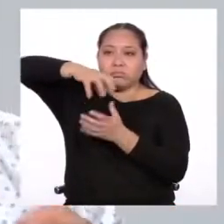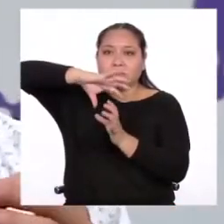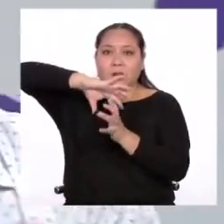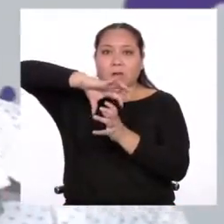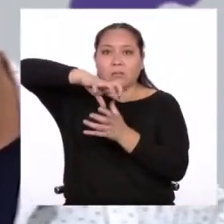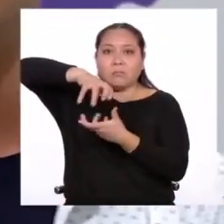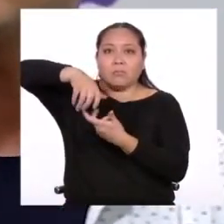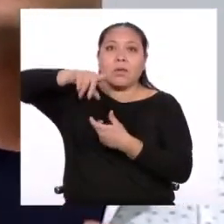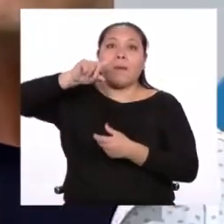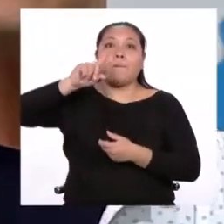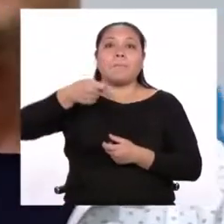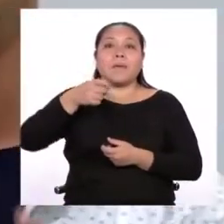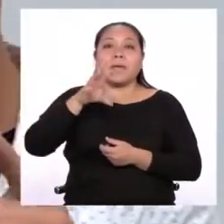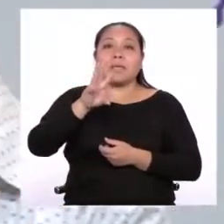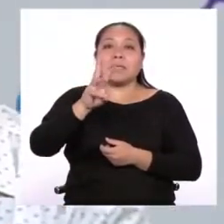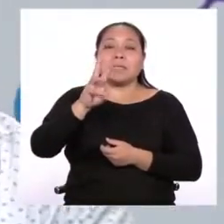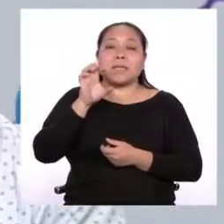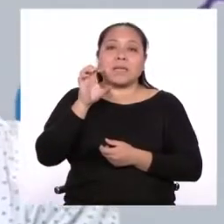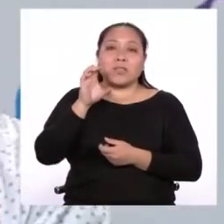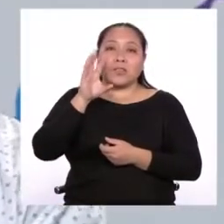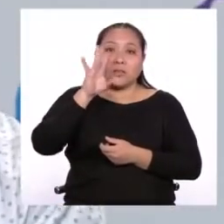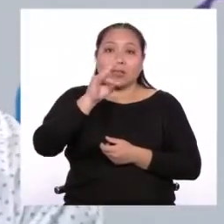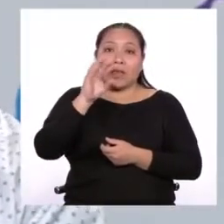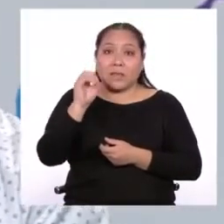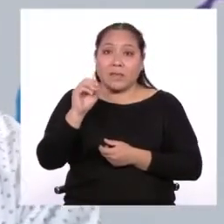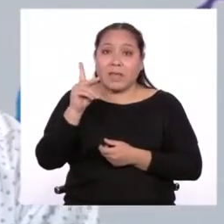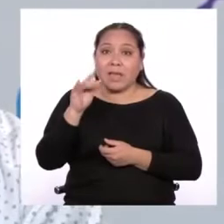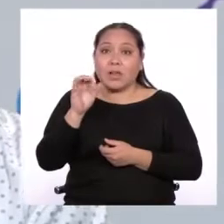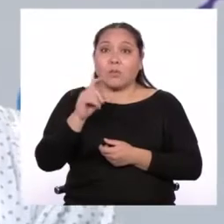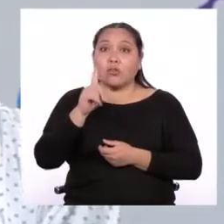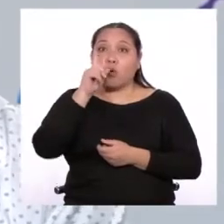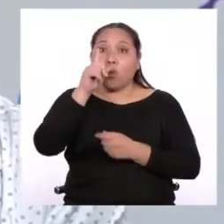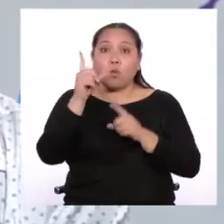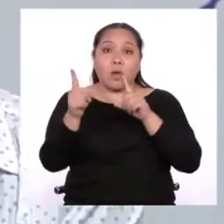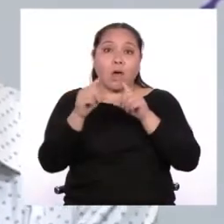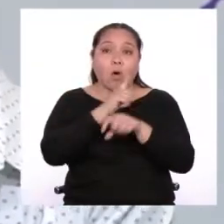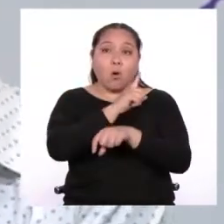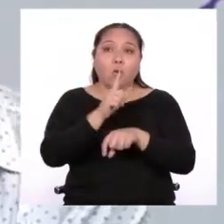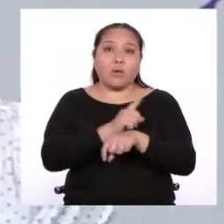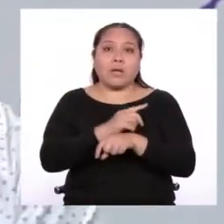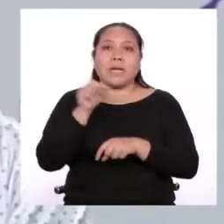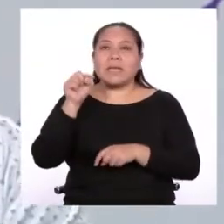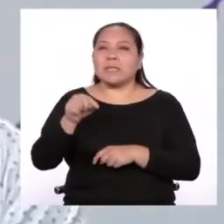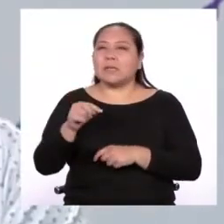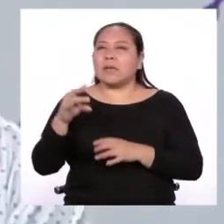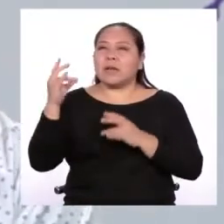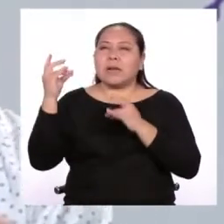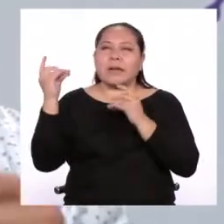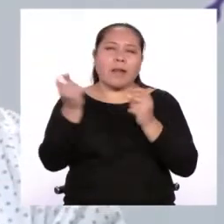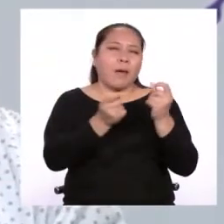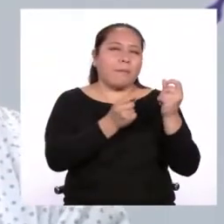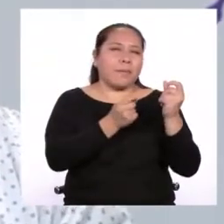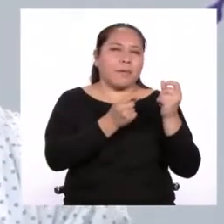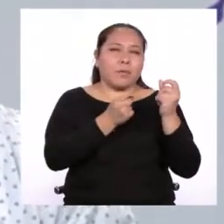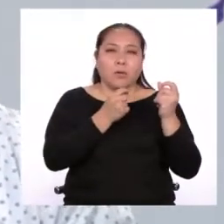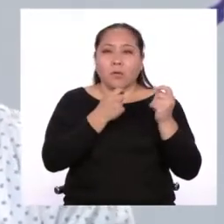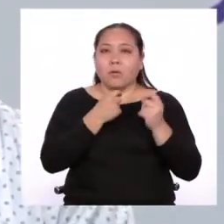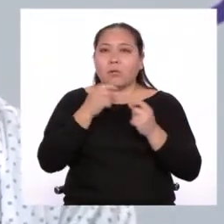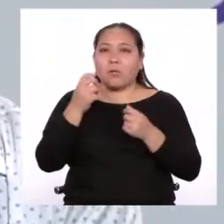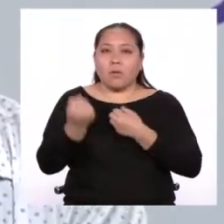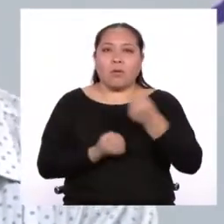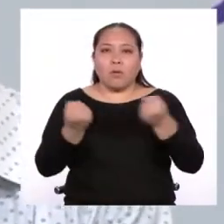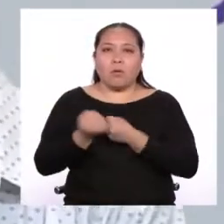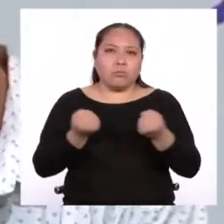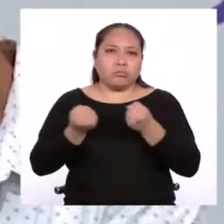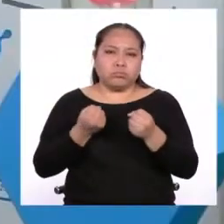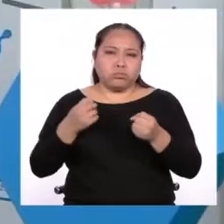1670 kilómetros por hora. Esto es 16 veces más rápido que la velocidad de un auto